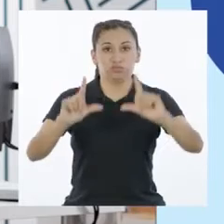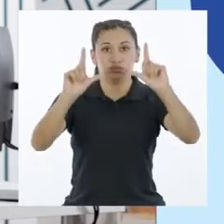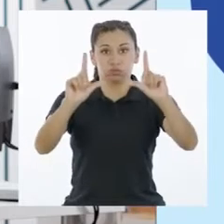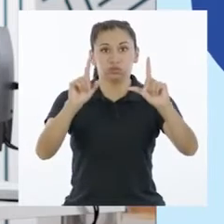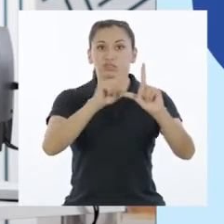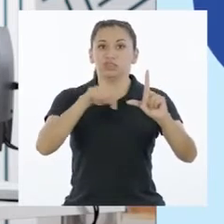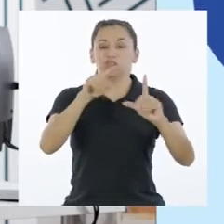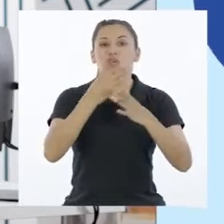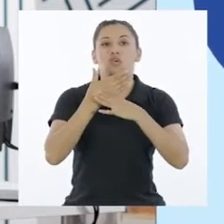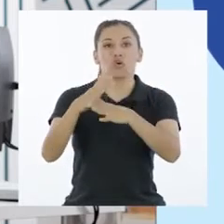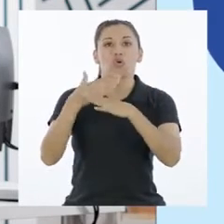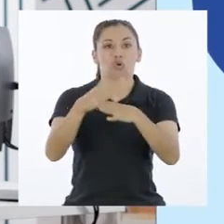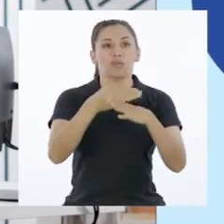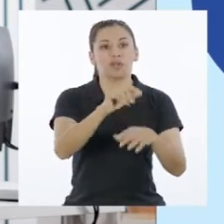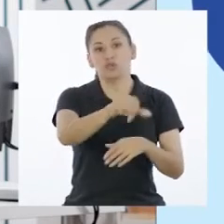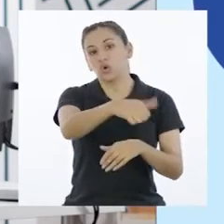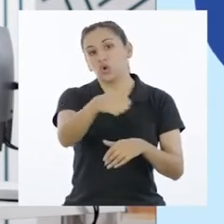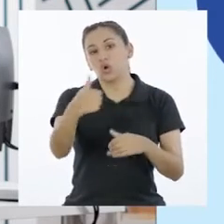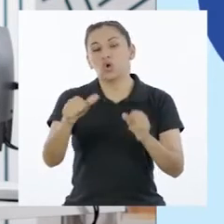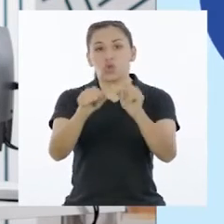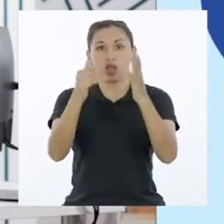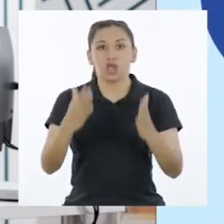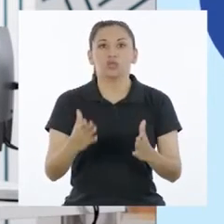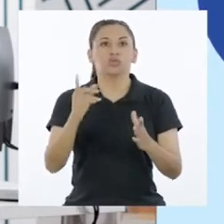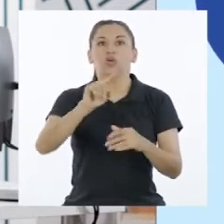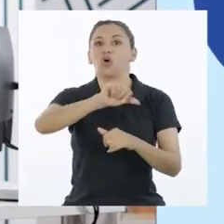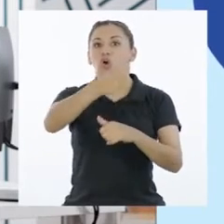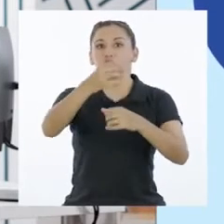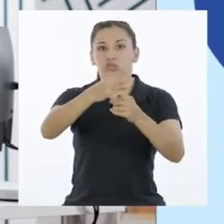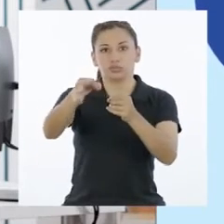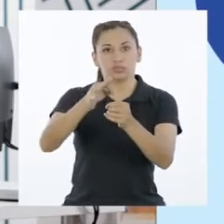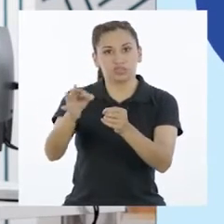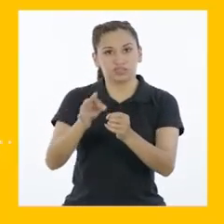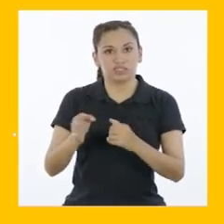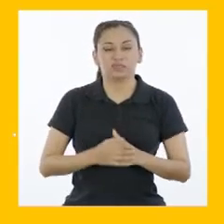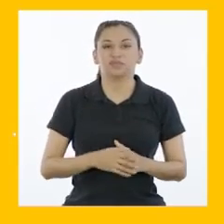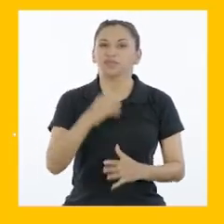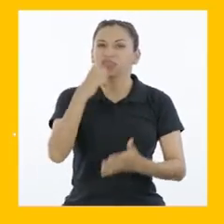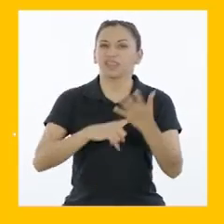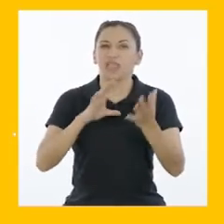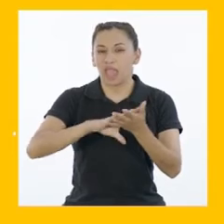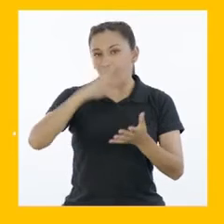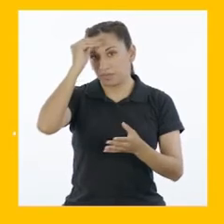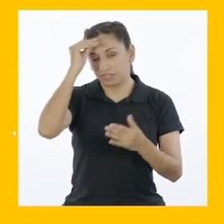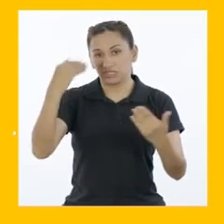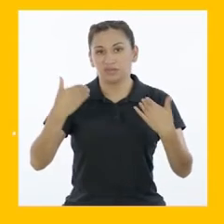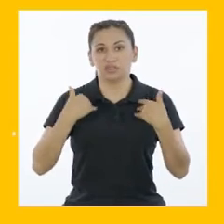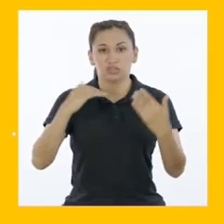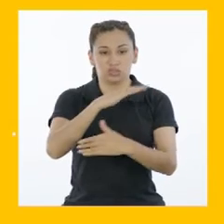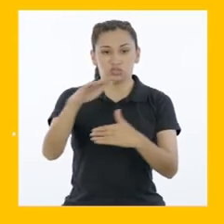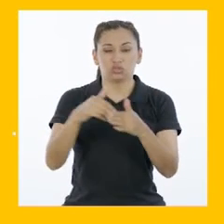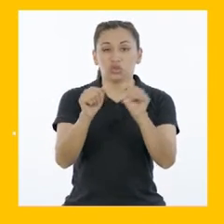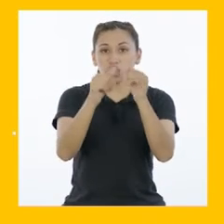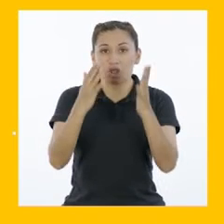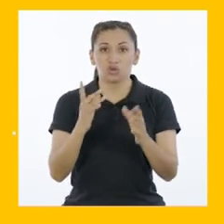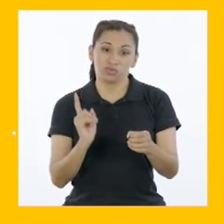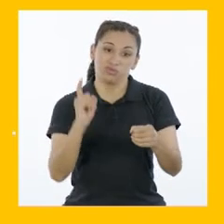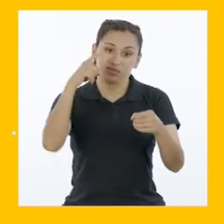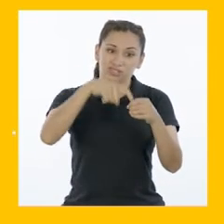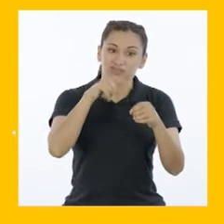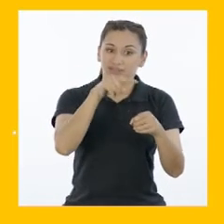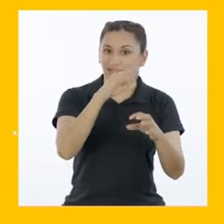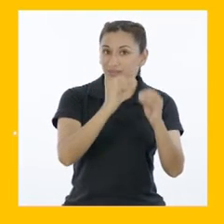una plataforma y compartir con otros estudiantes de otras regiones. ¿Qué aprendizajes logran las y los